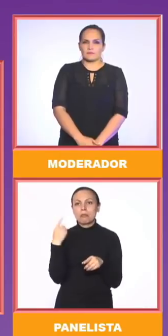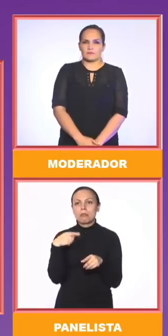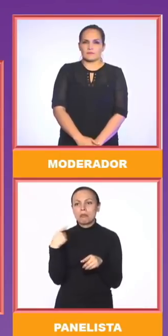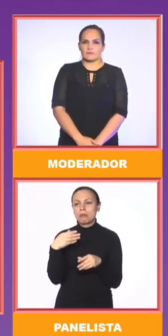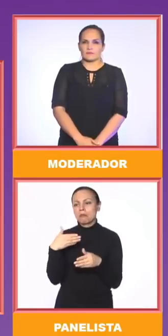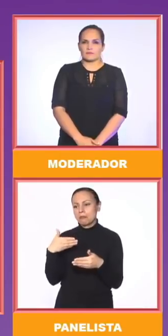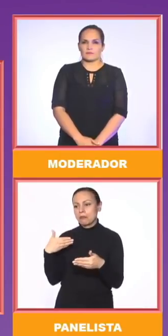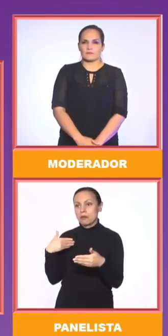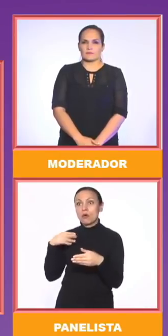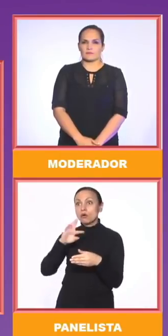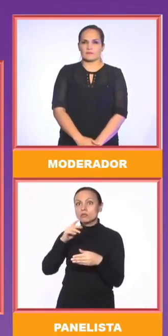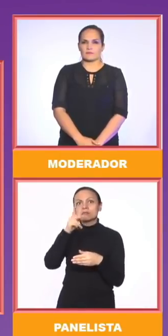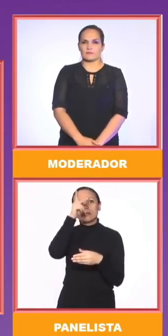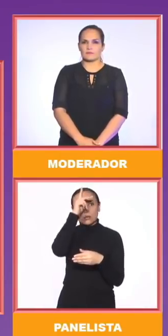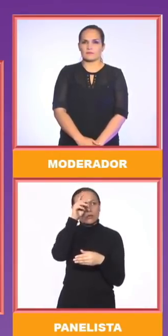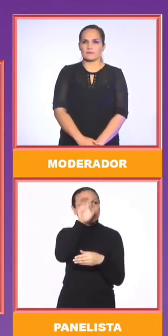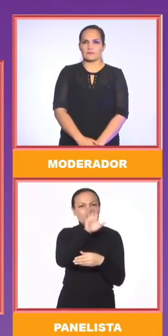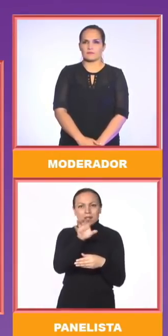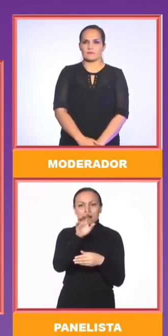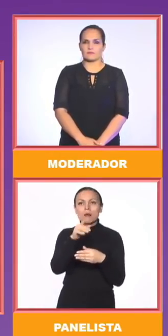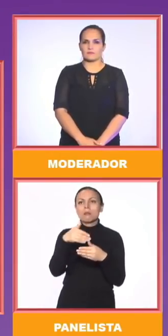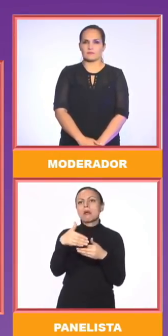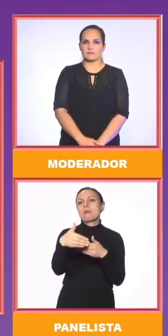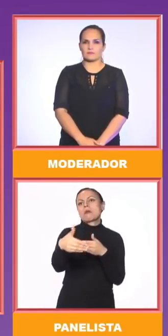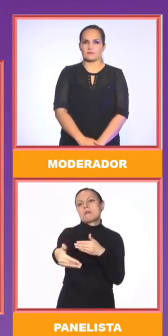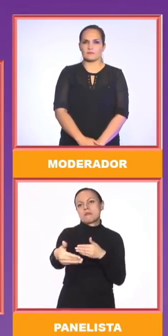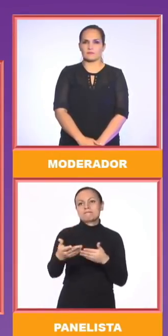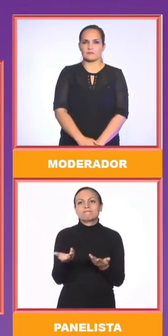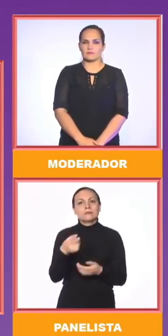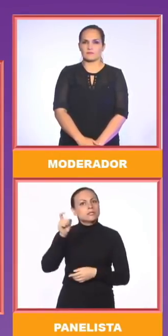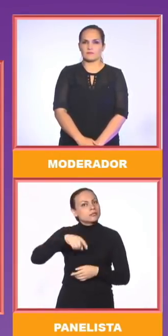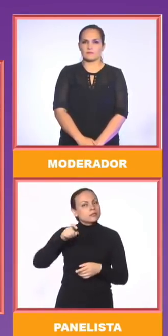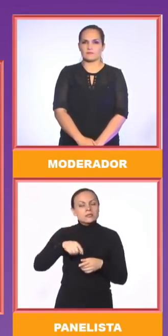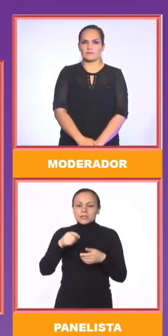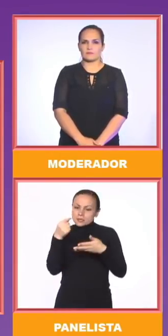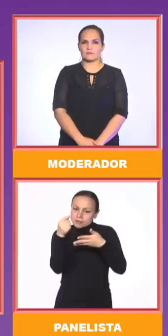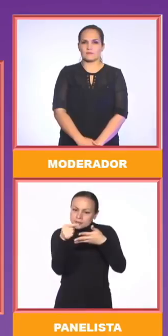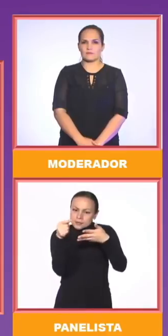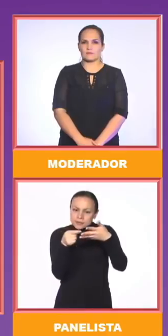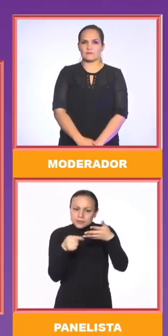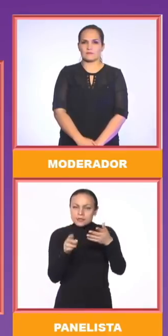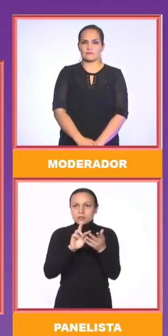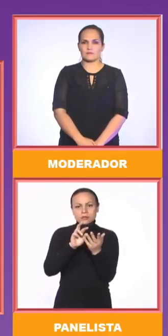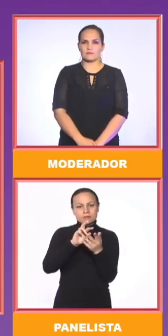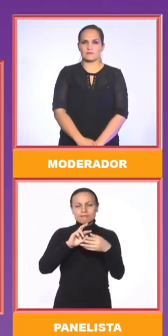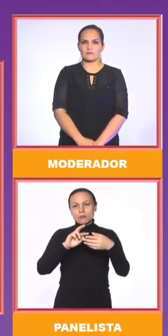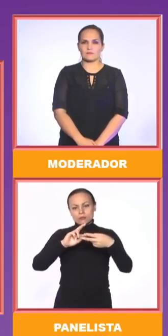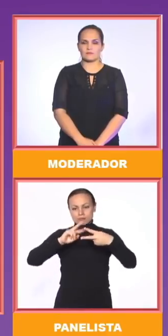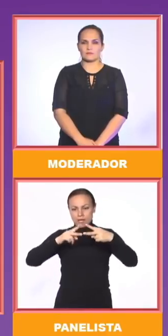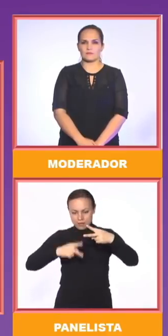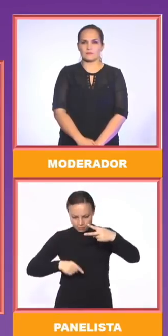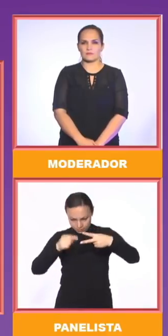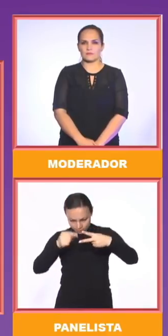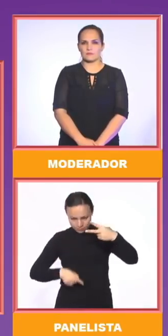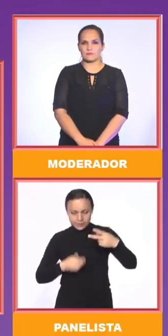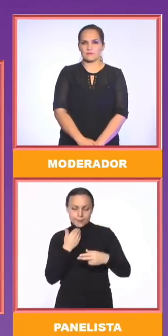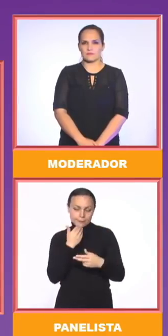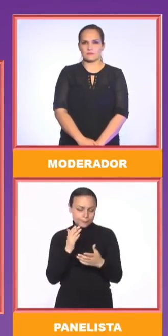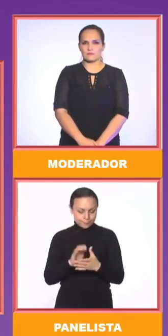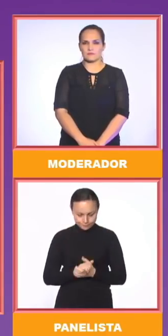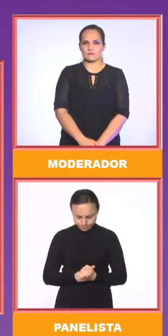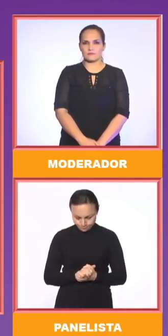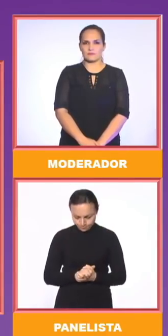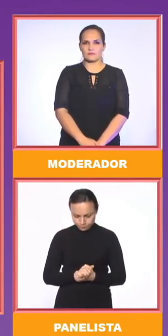tengan buen seguimiento. Y necesitamos tocar las variables claves de la calidad. Si uno no toca la